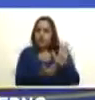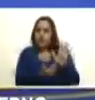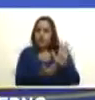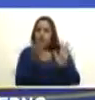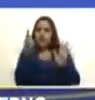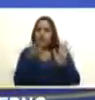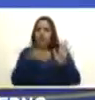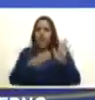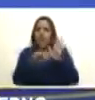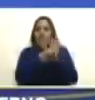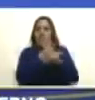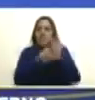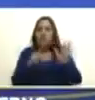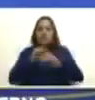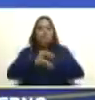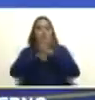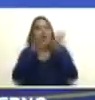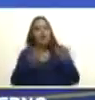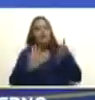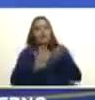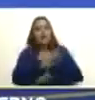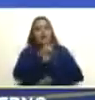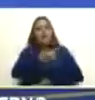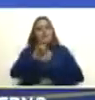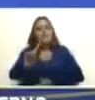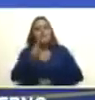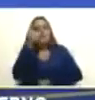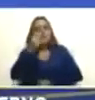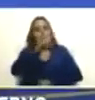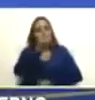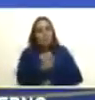articulado bien establecido sobre esta pregunta